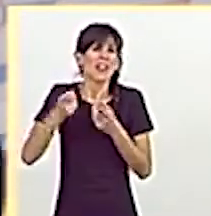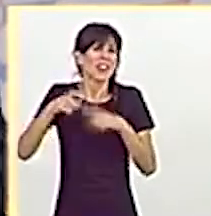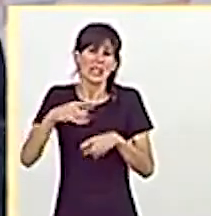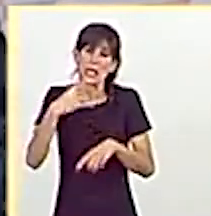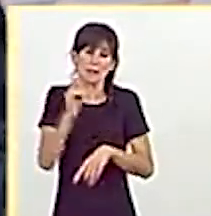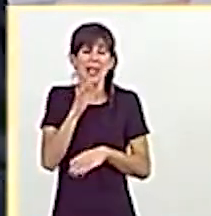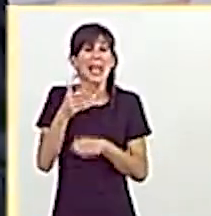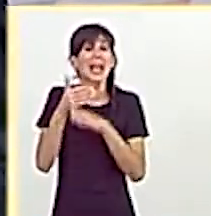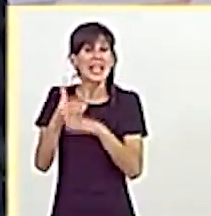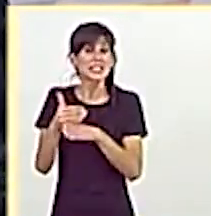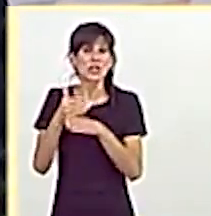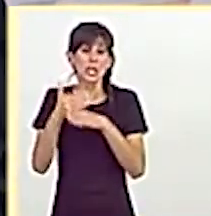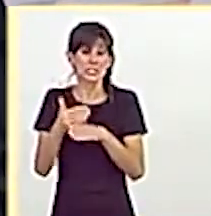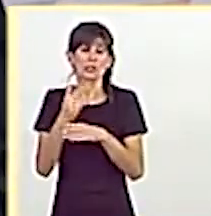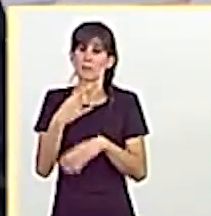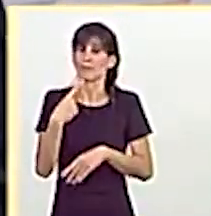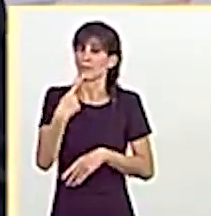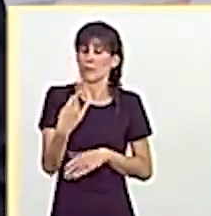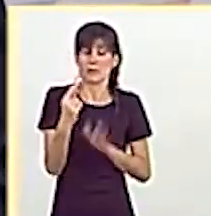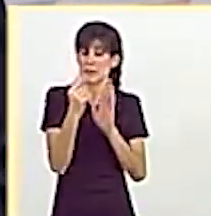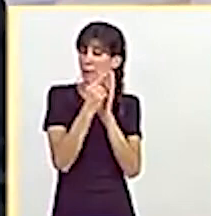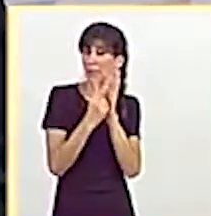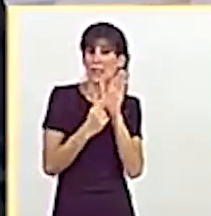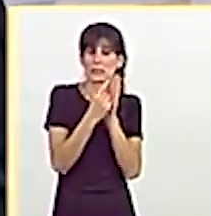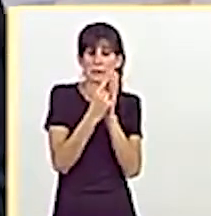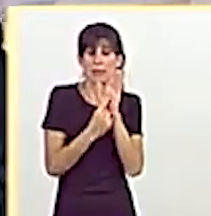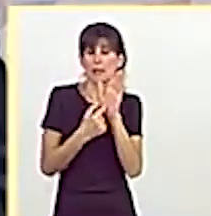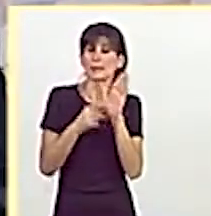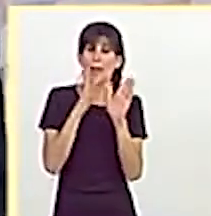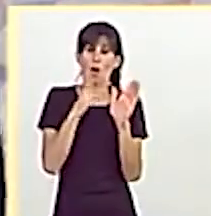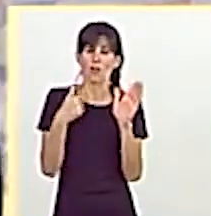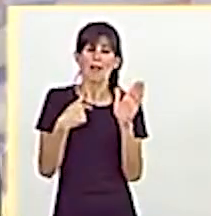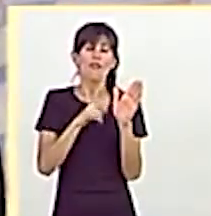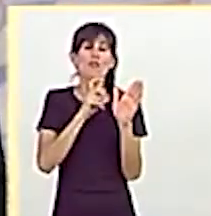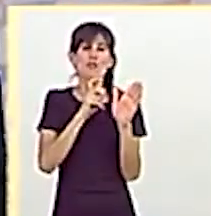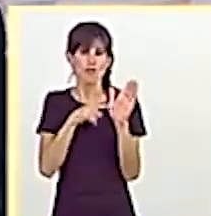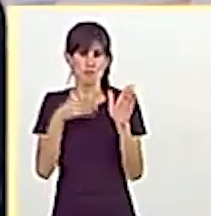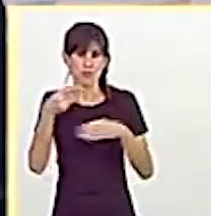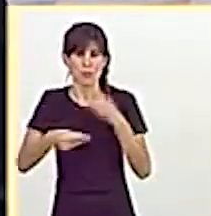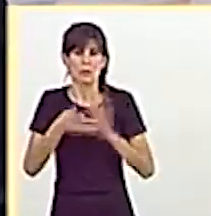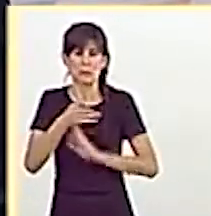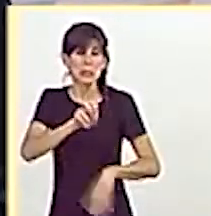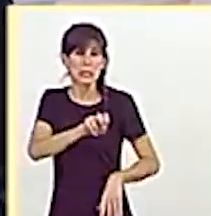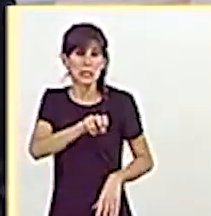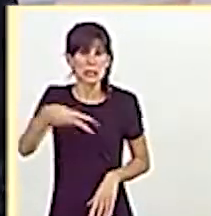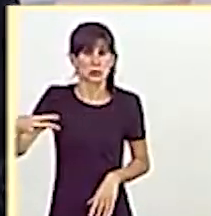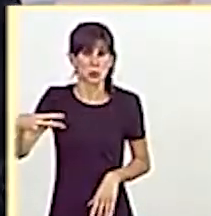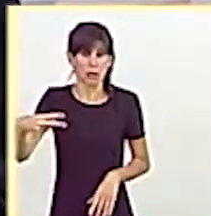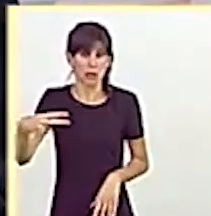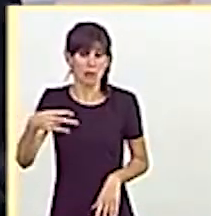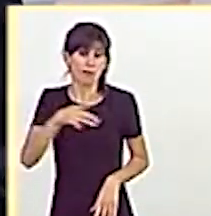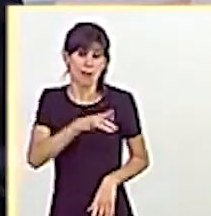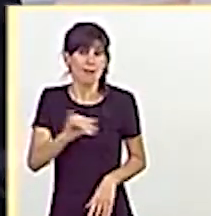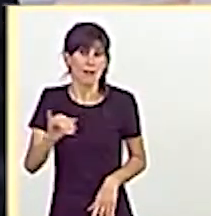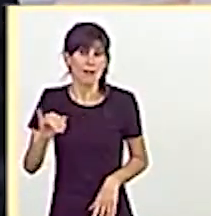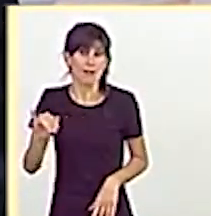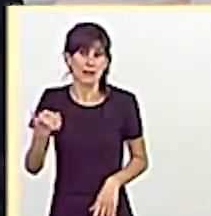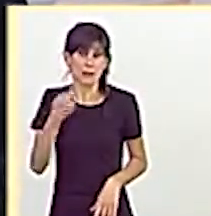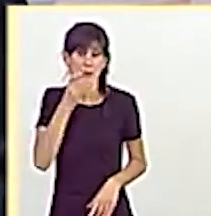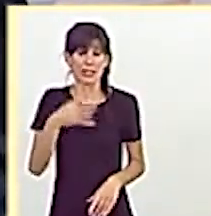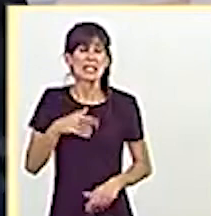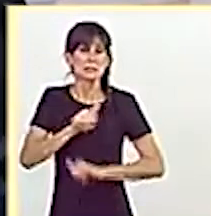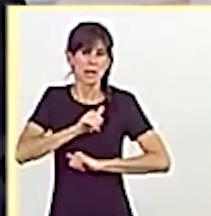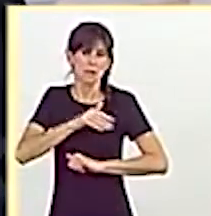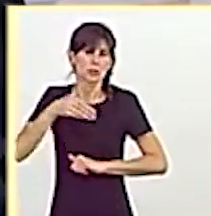resto, repetirle las medidas que estamos adoptando y el resultado que al día de hoy están teniendo. Y esperamos